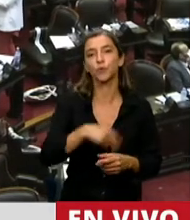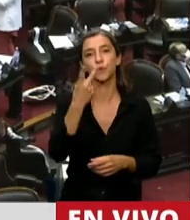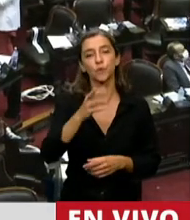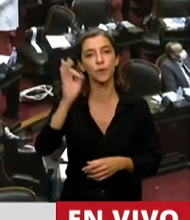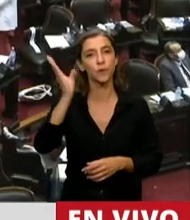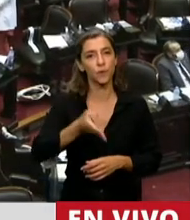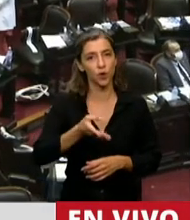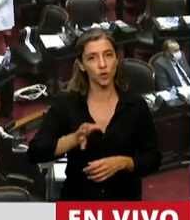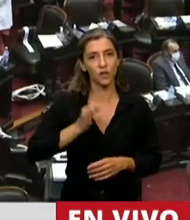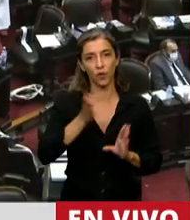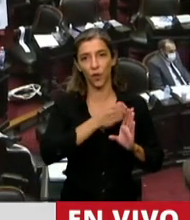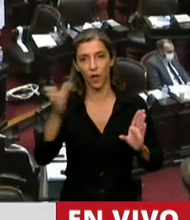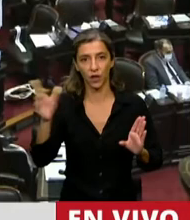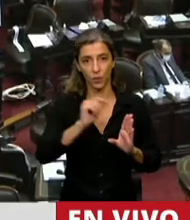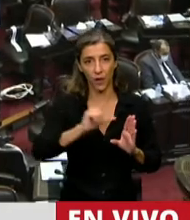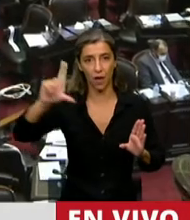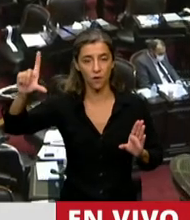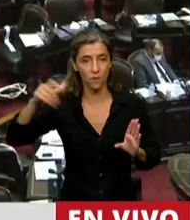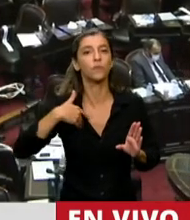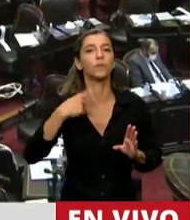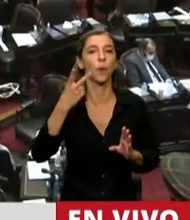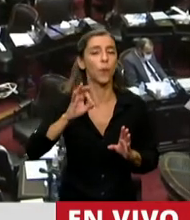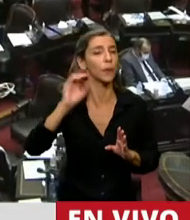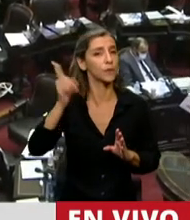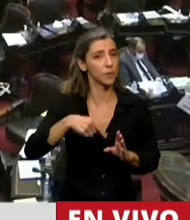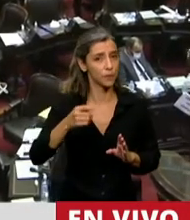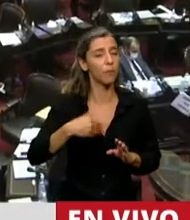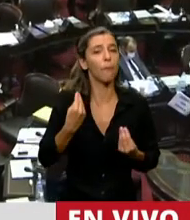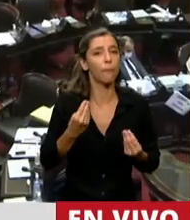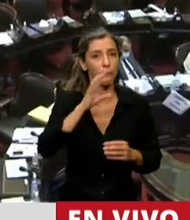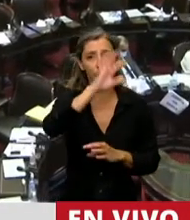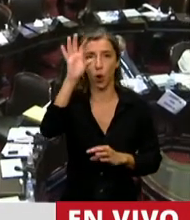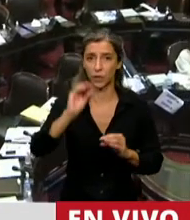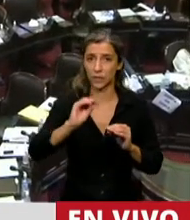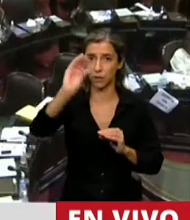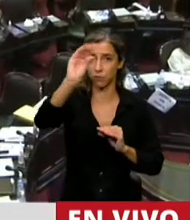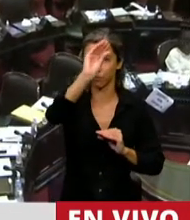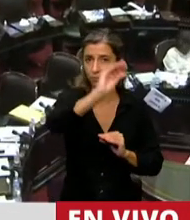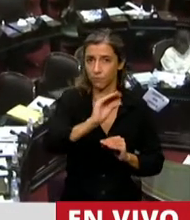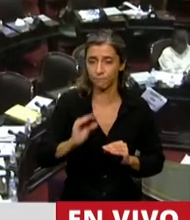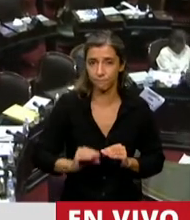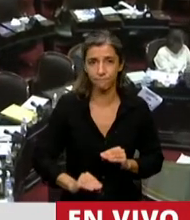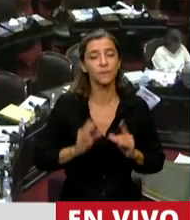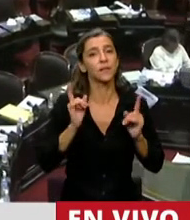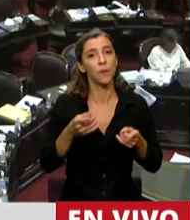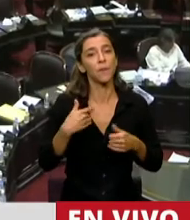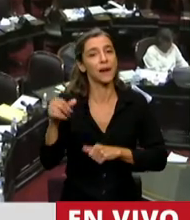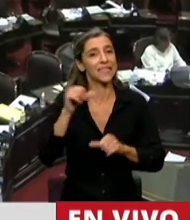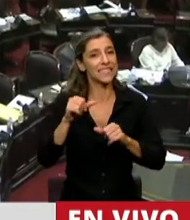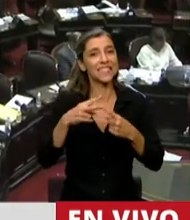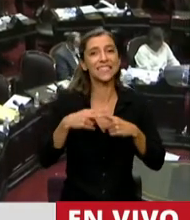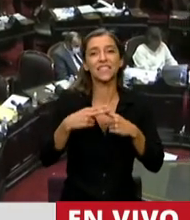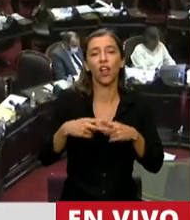de las diferencias incrementales anuales van a ser destinadas a las provincias y va a cobrar el Consejo Federal de Ciencia y Tecnología un